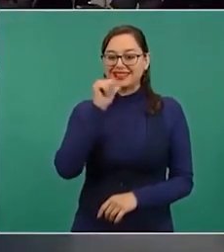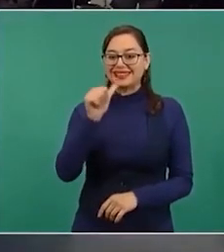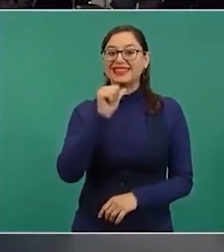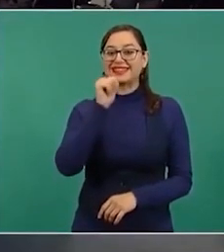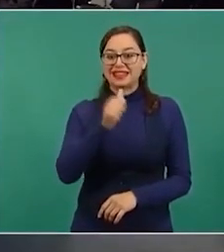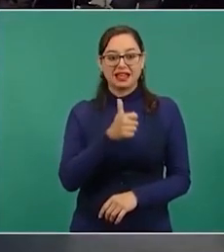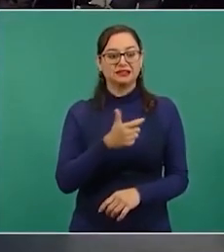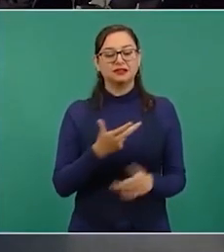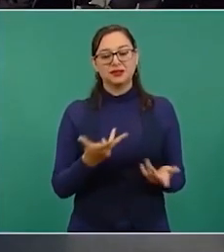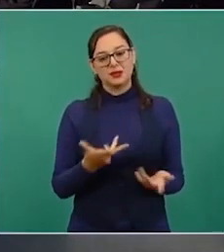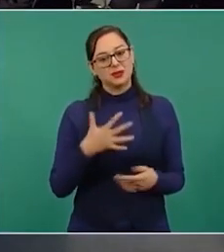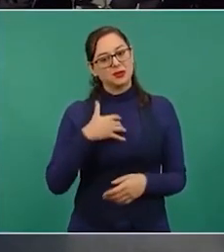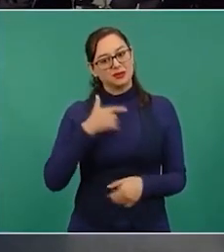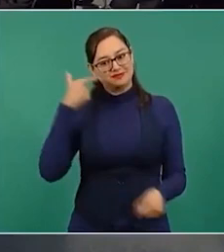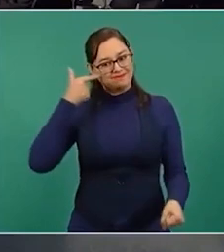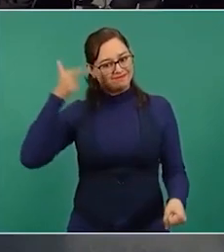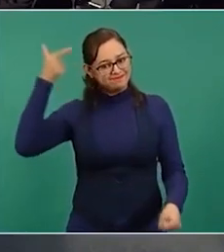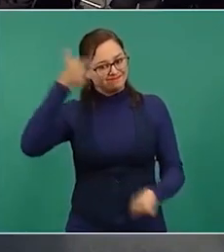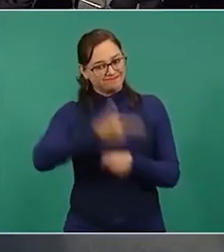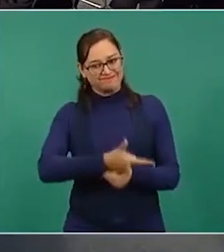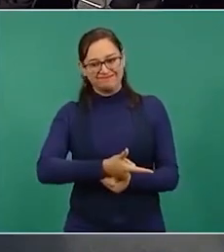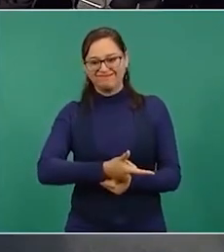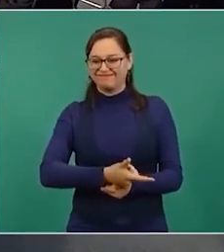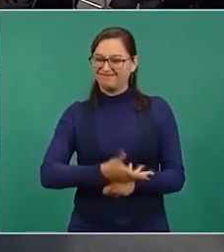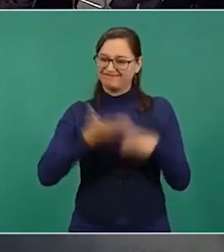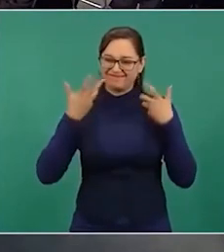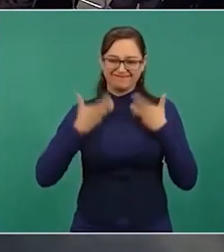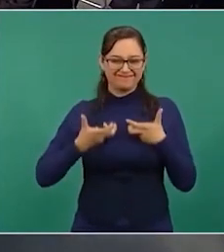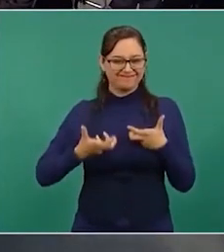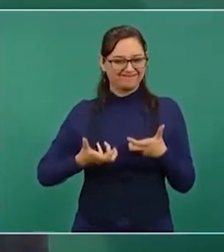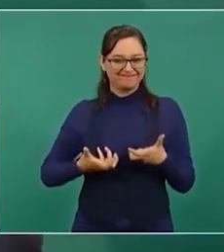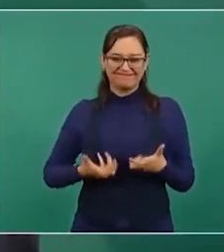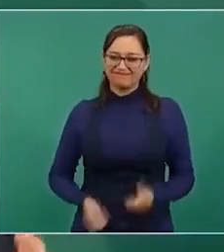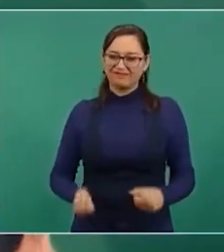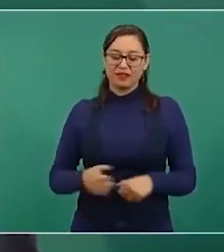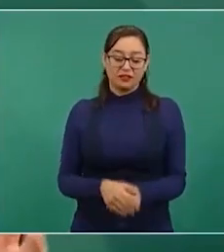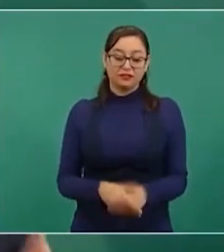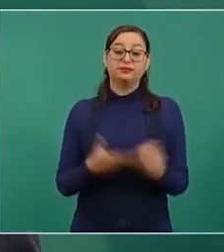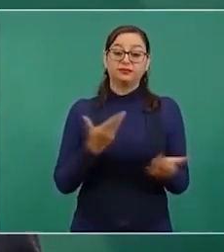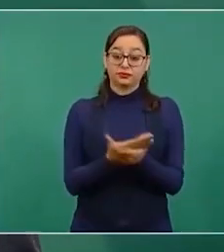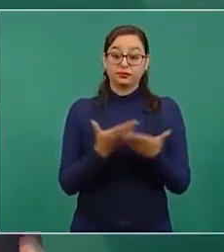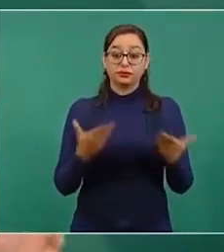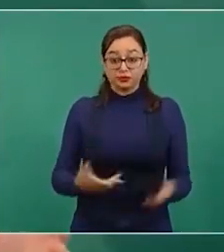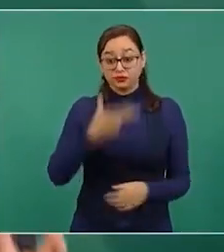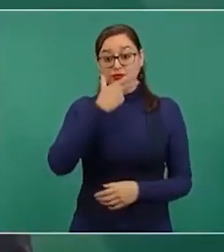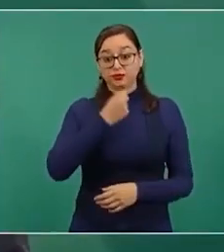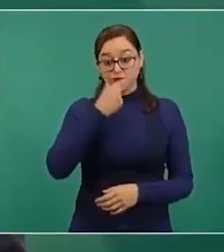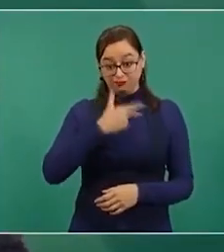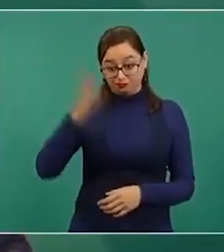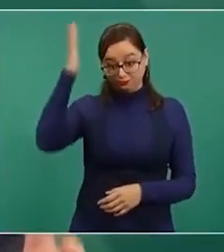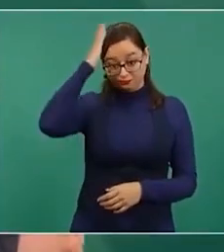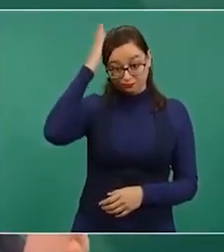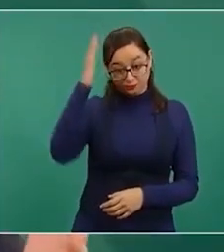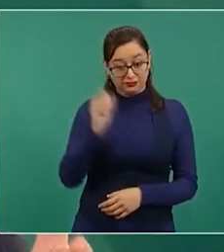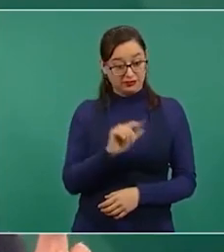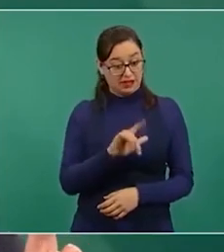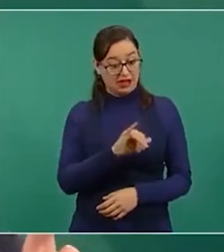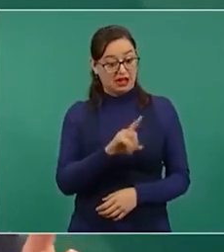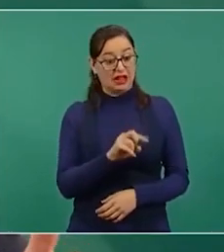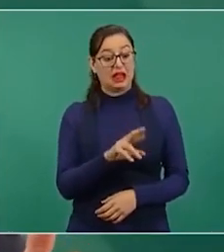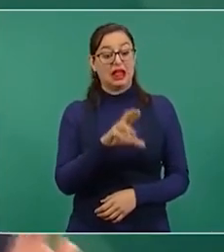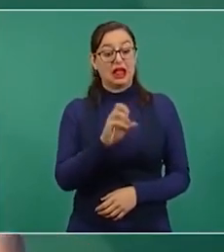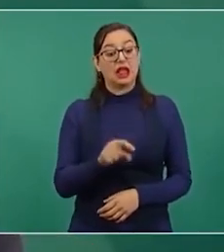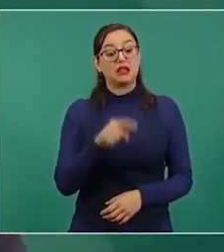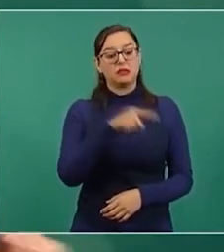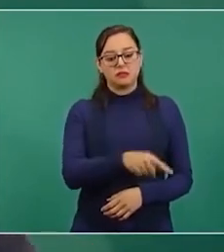fin lo que ha hecho cofepris ahora con el liderazgo del doctor Sbarch es que los procesos técnicos son transparentes se está